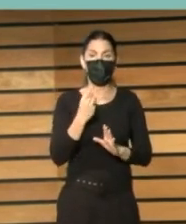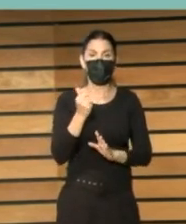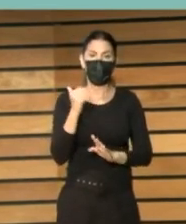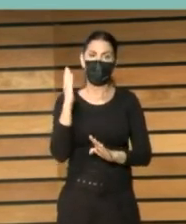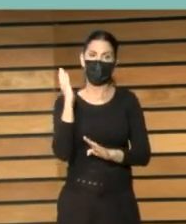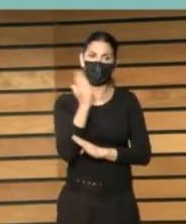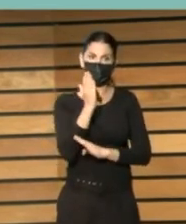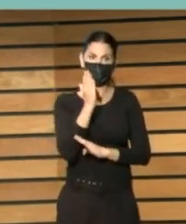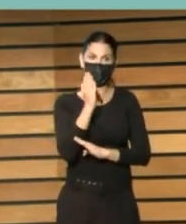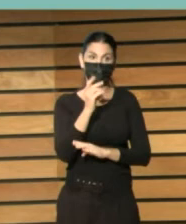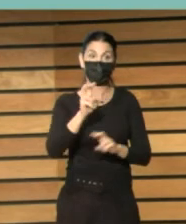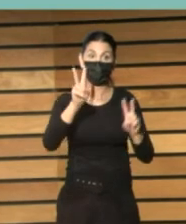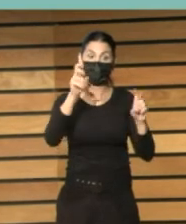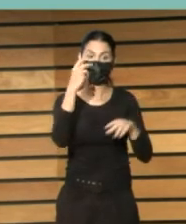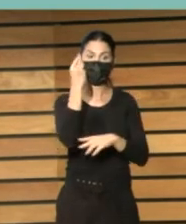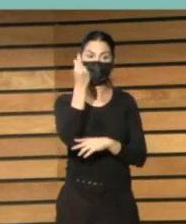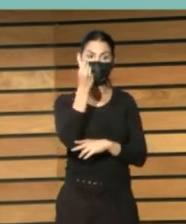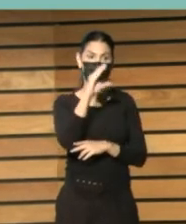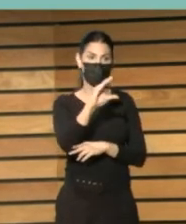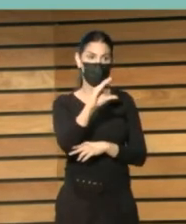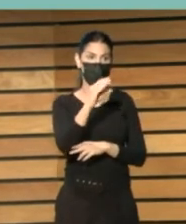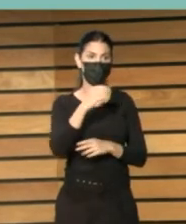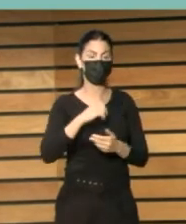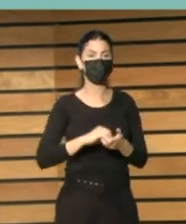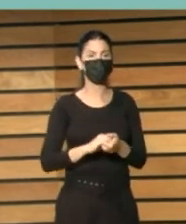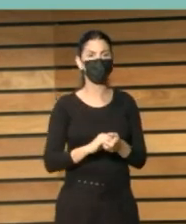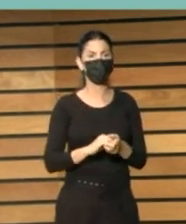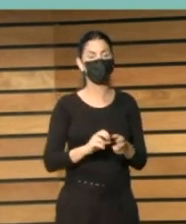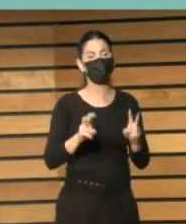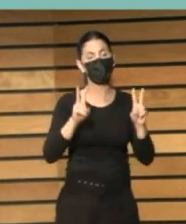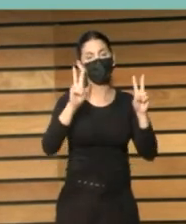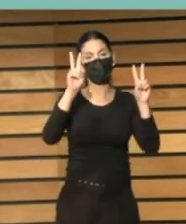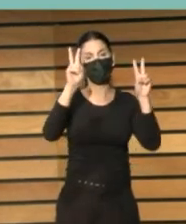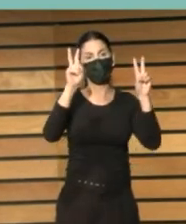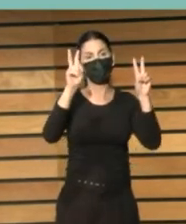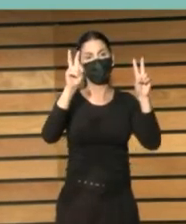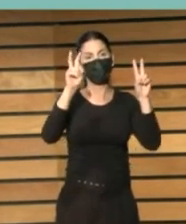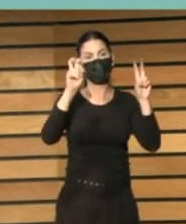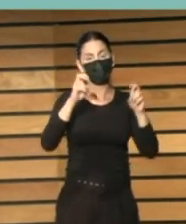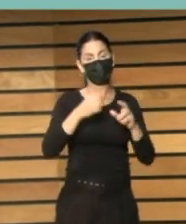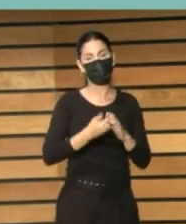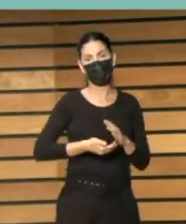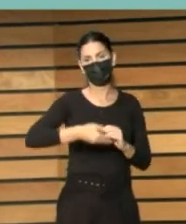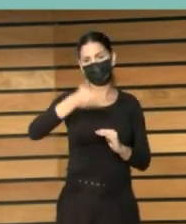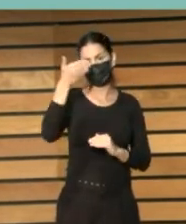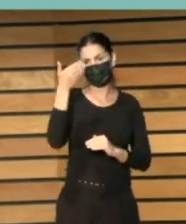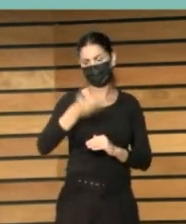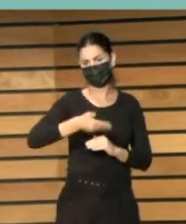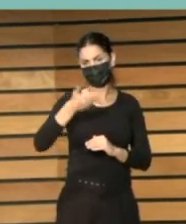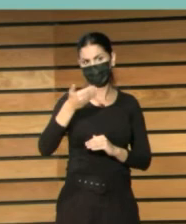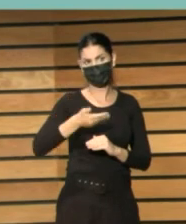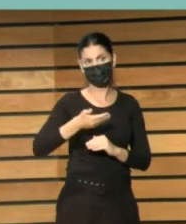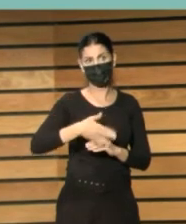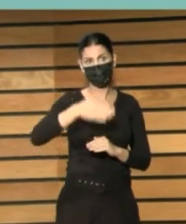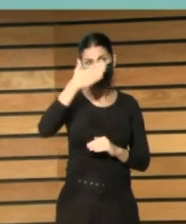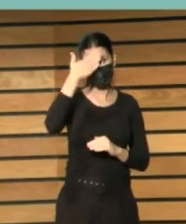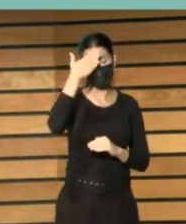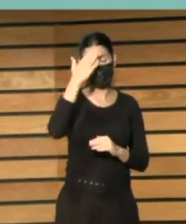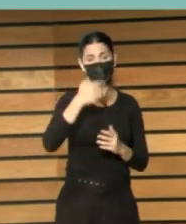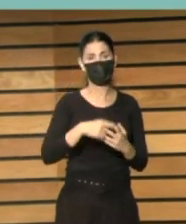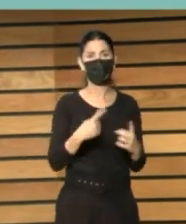hablar de dinero yo creo que una de las cosas fundamentales ahora mismo que siempre hay que tener en cuenta